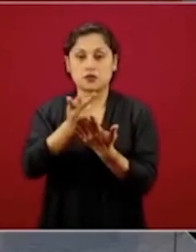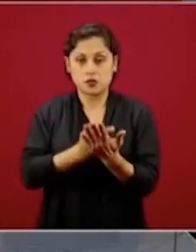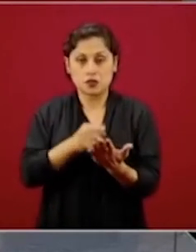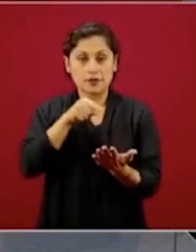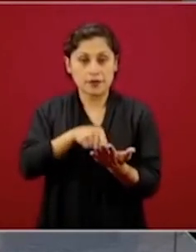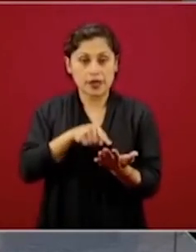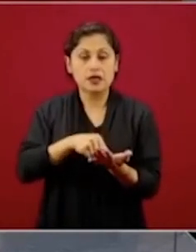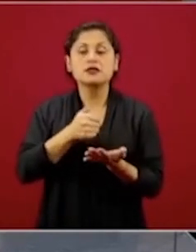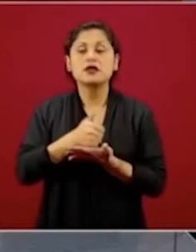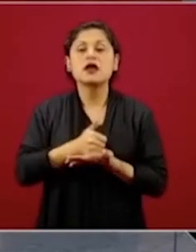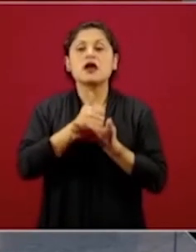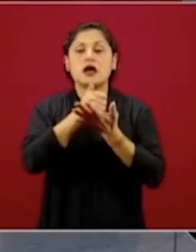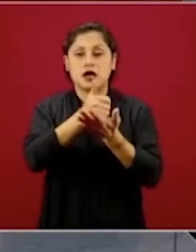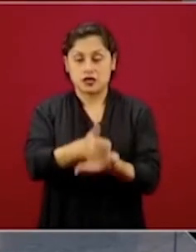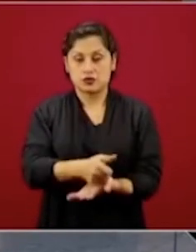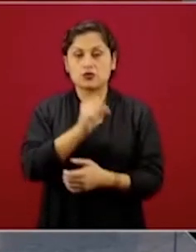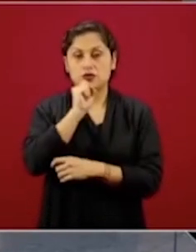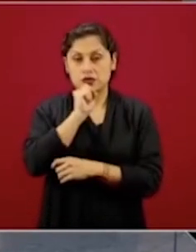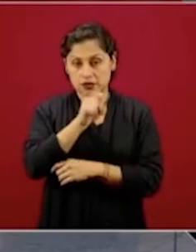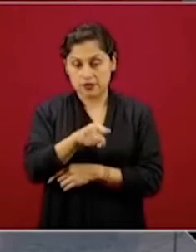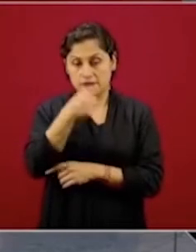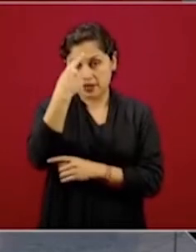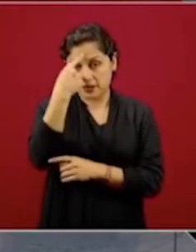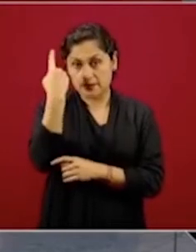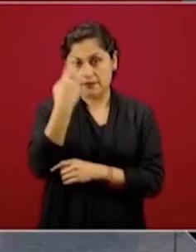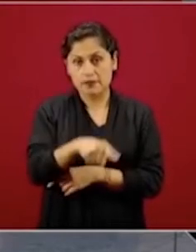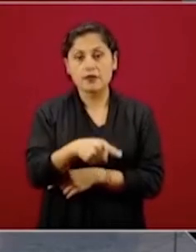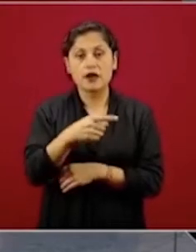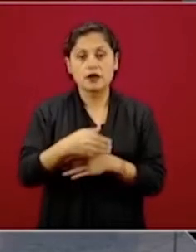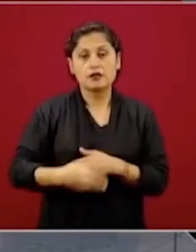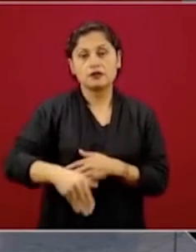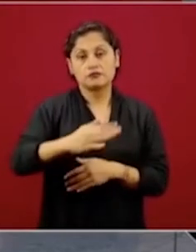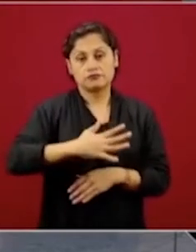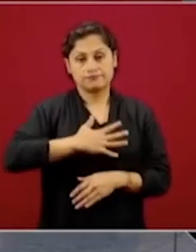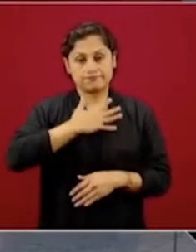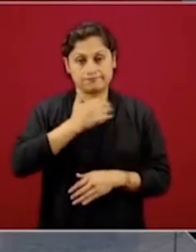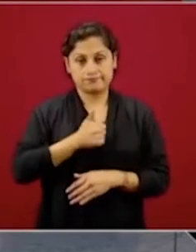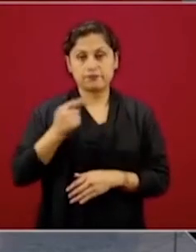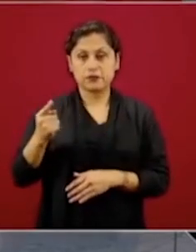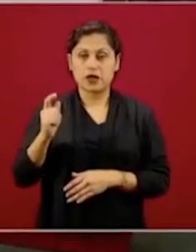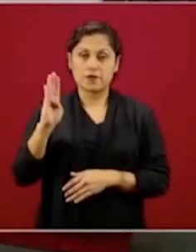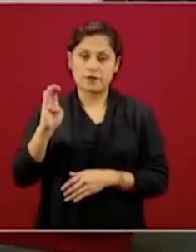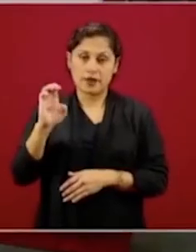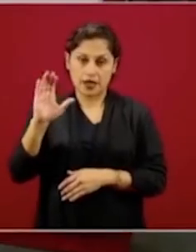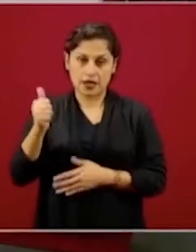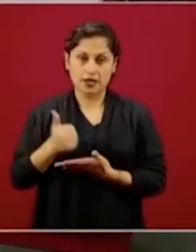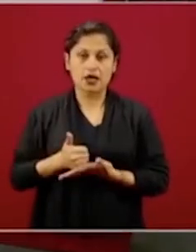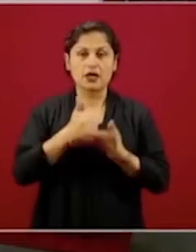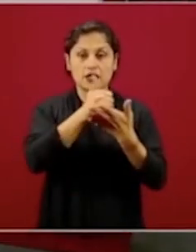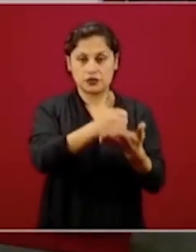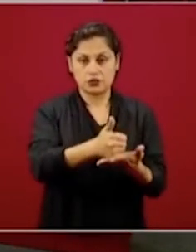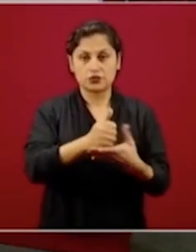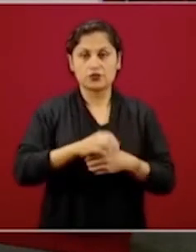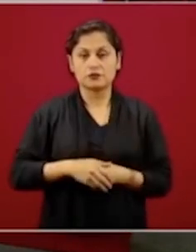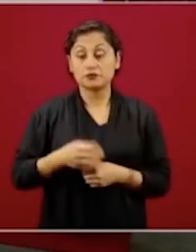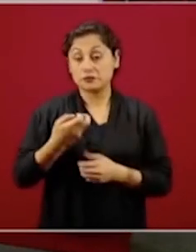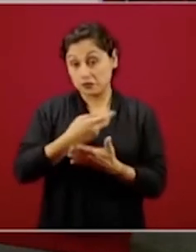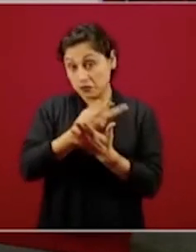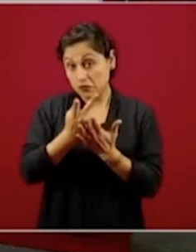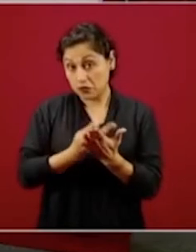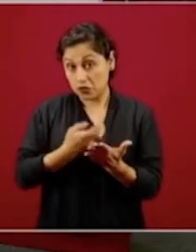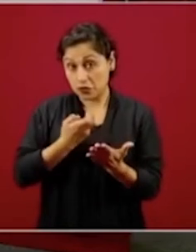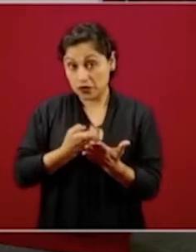también para una, digamos, una beca para su bienestar. Es un programa que